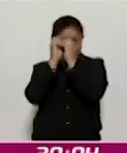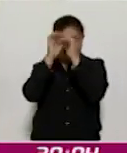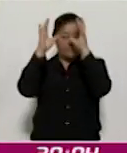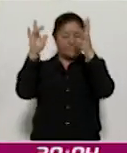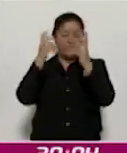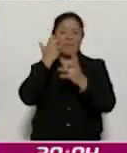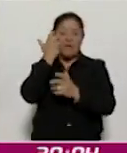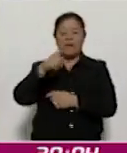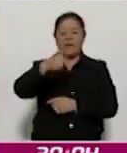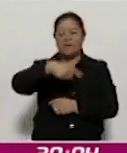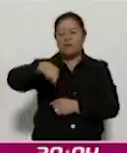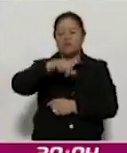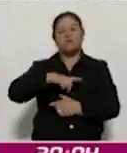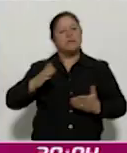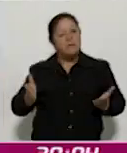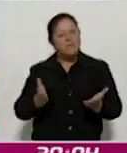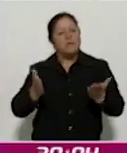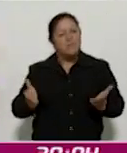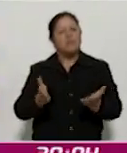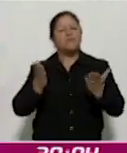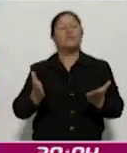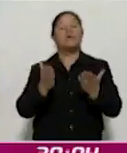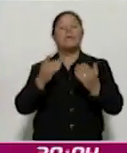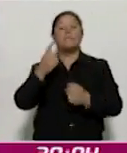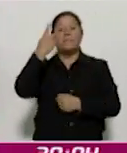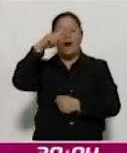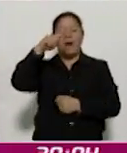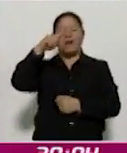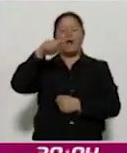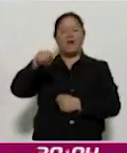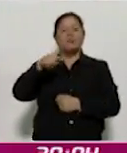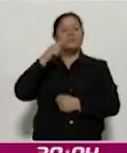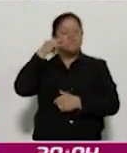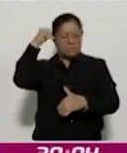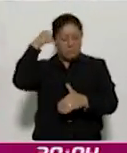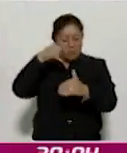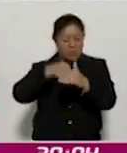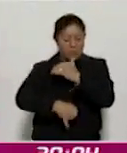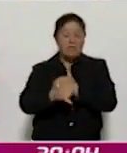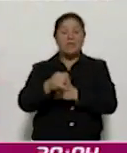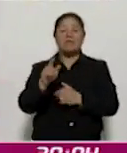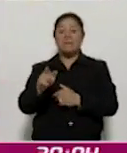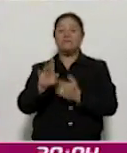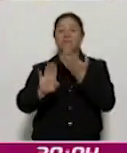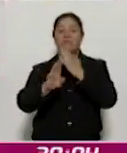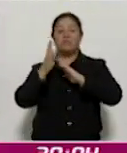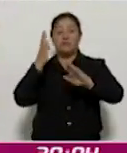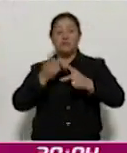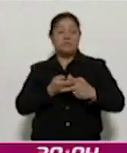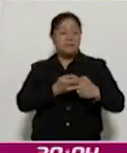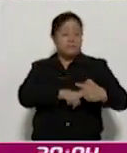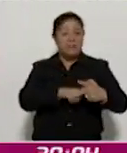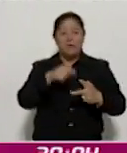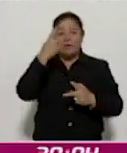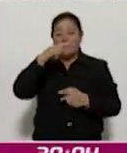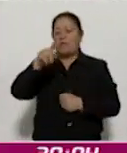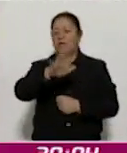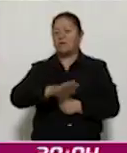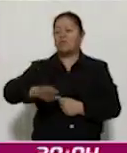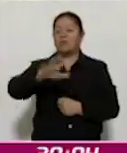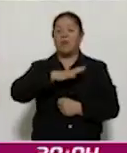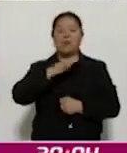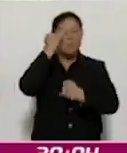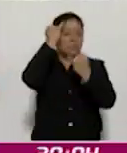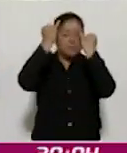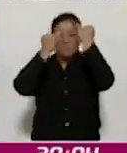e inspirar a la comunidad estudiantil a explorar y adentrarse en el mundo del emprendimiento, con el fin de fomentar un entorno de